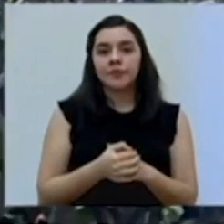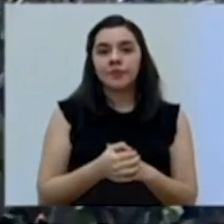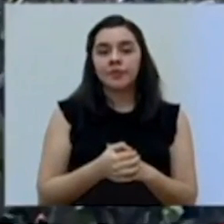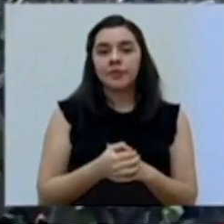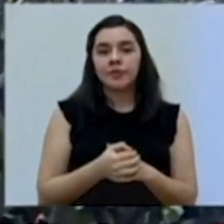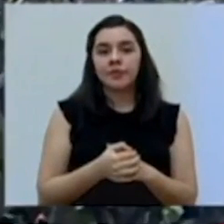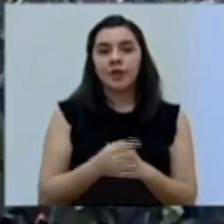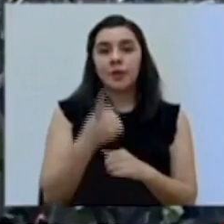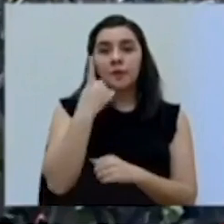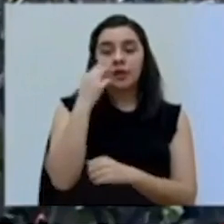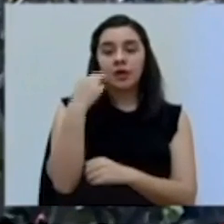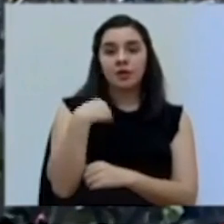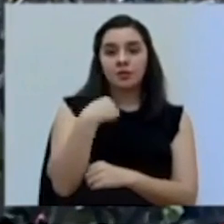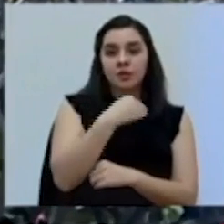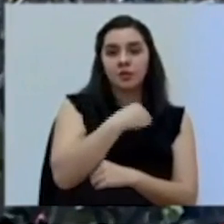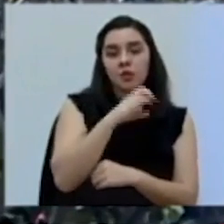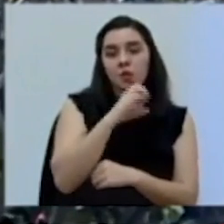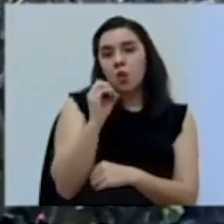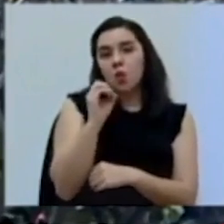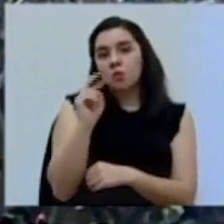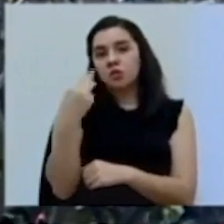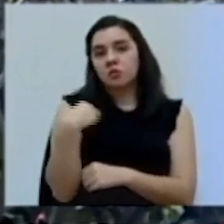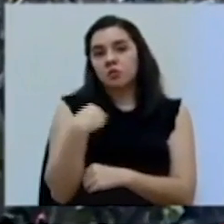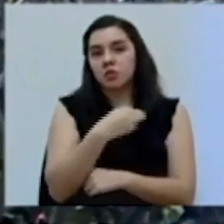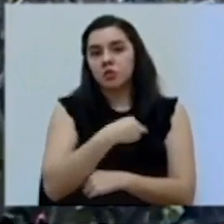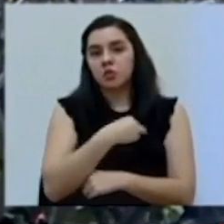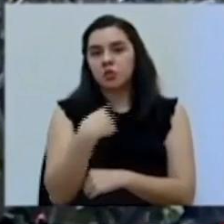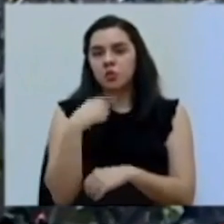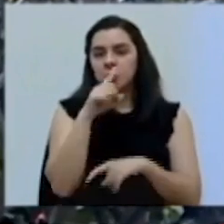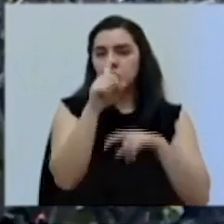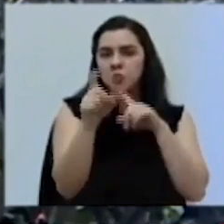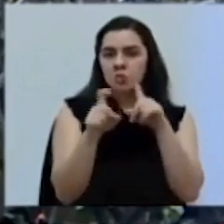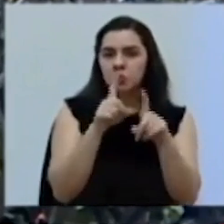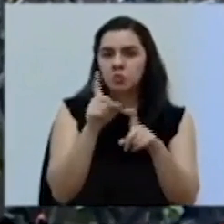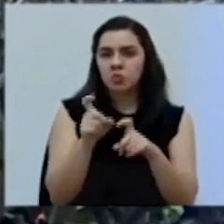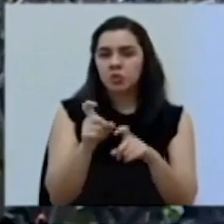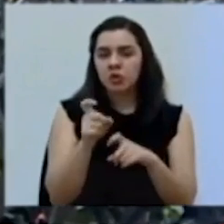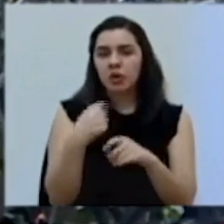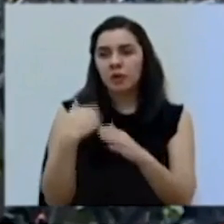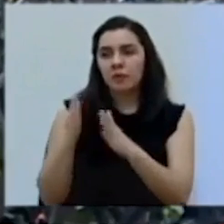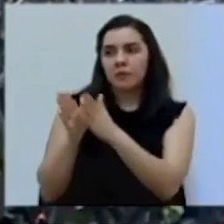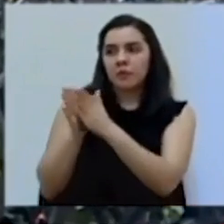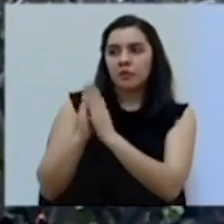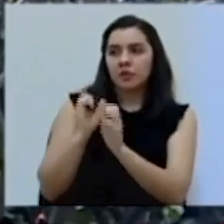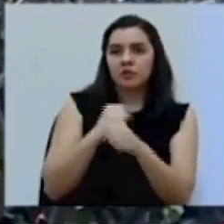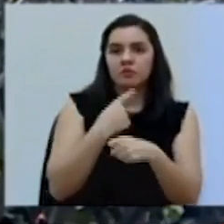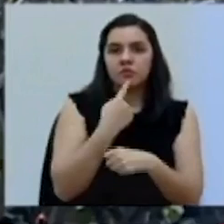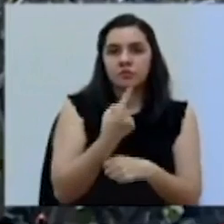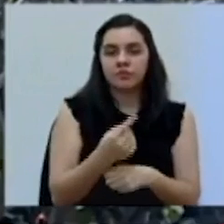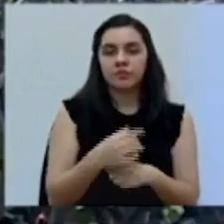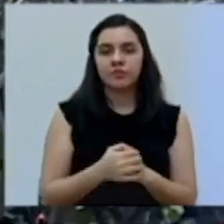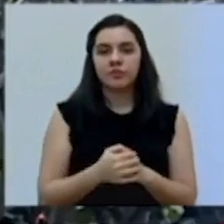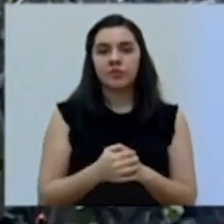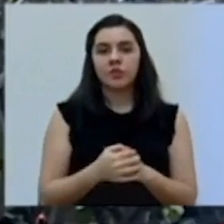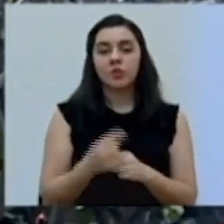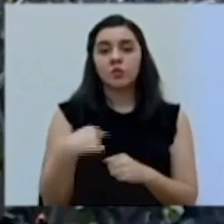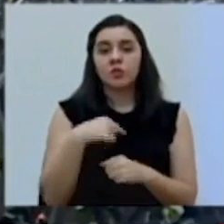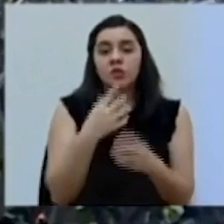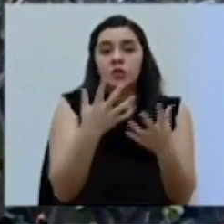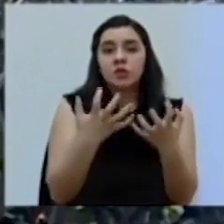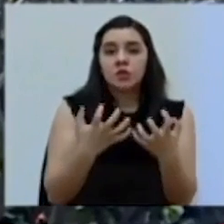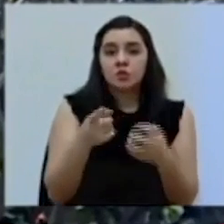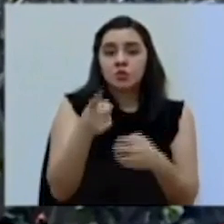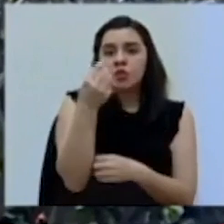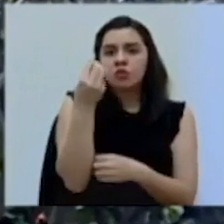Para el ministro o viceministro de Salud, tengo unas preguntas acá que me piden hacer. Quisiéramos saber si está